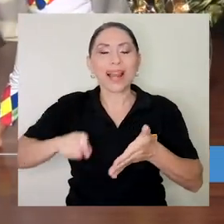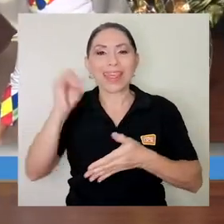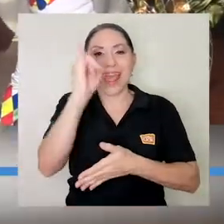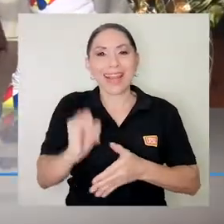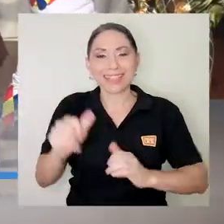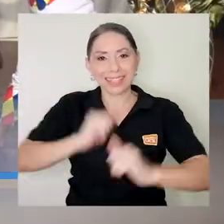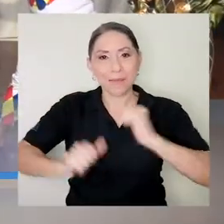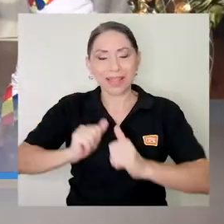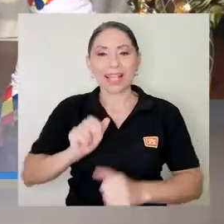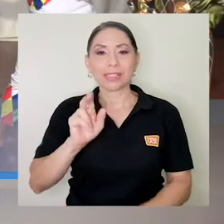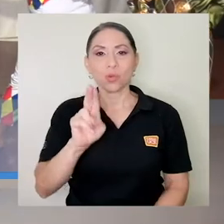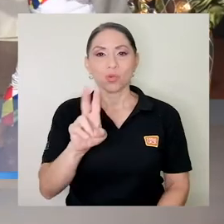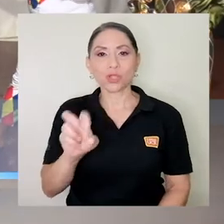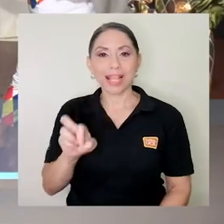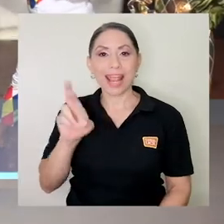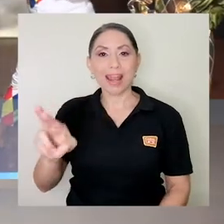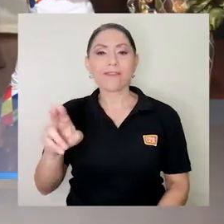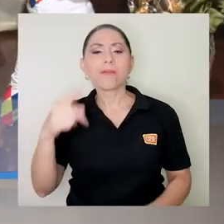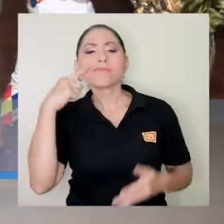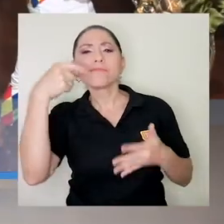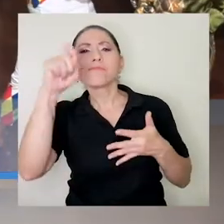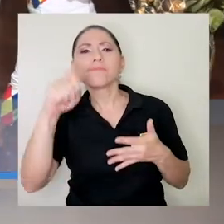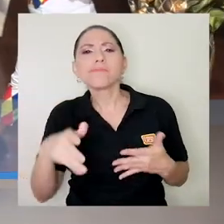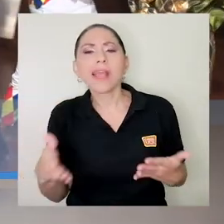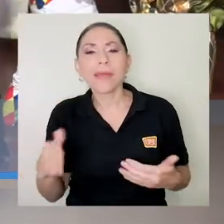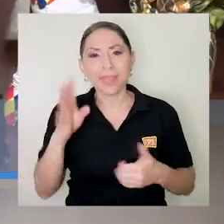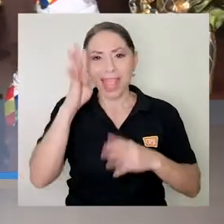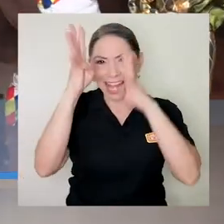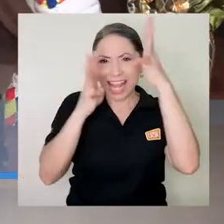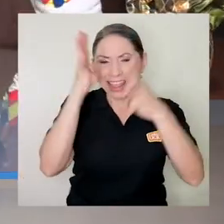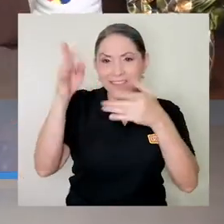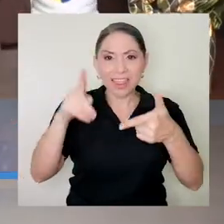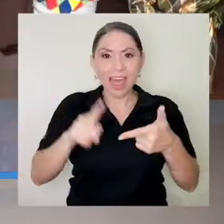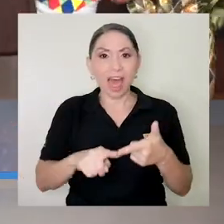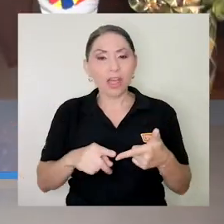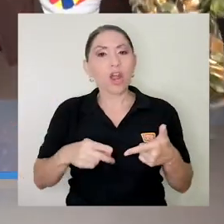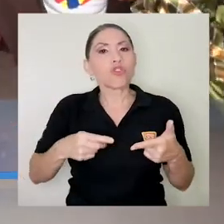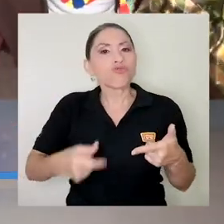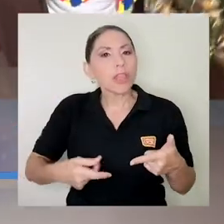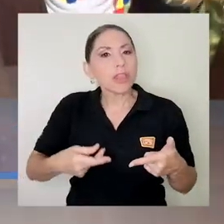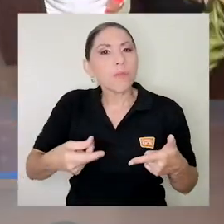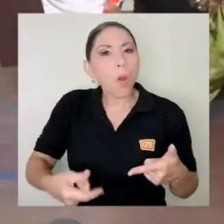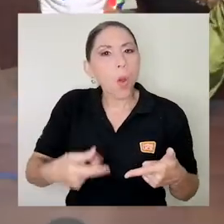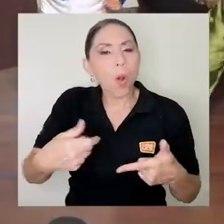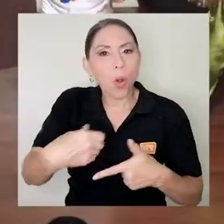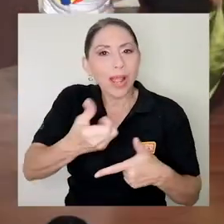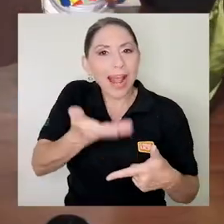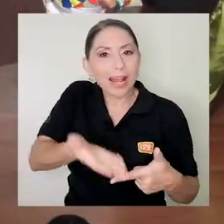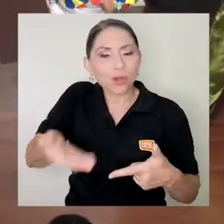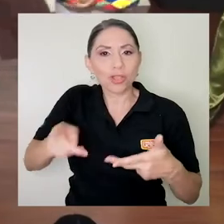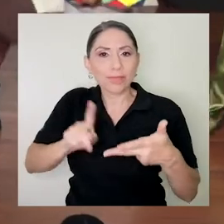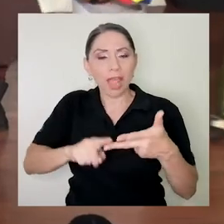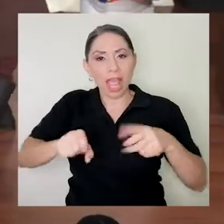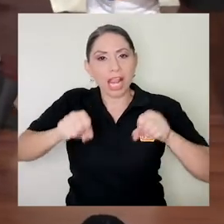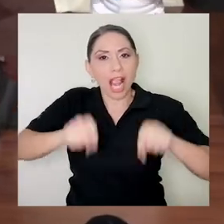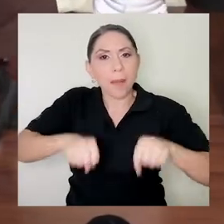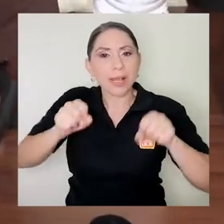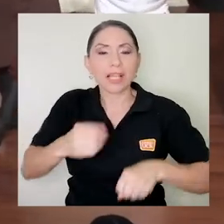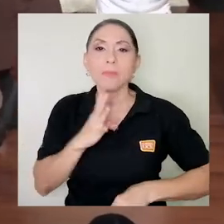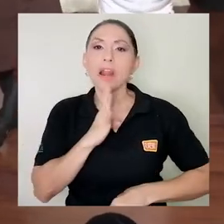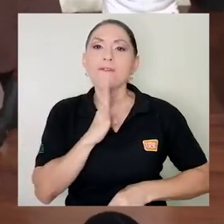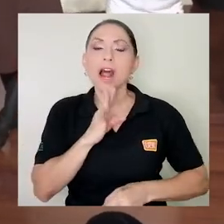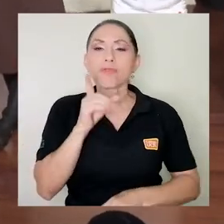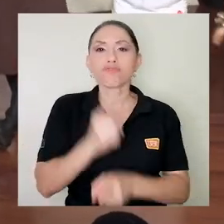Se tomarán en cuenta aspectos como la creatividad, el ritmo con que realicen los ejercicios y su capacidad para hablar